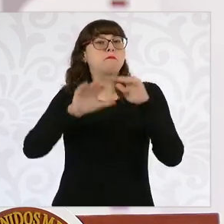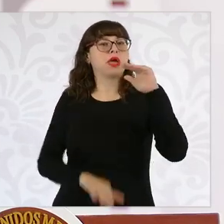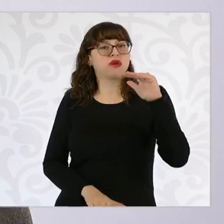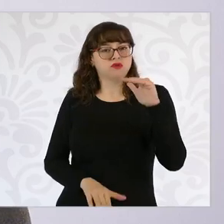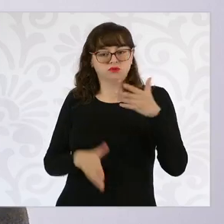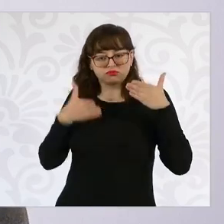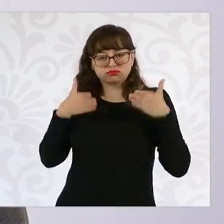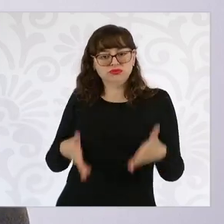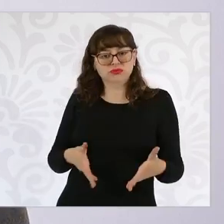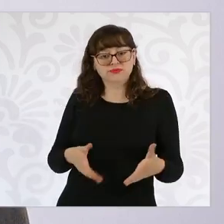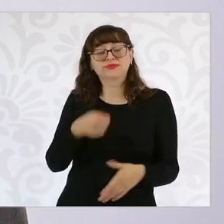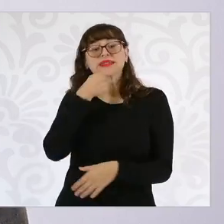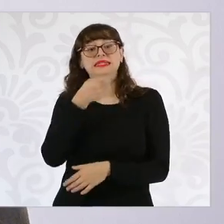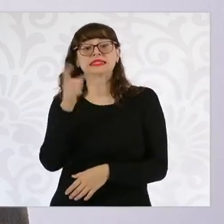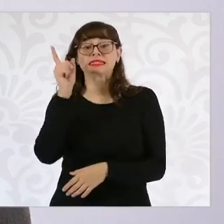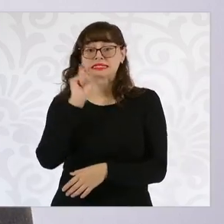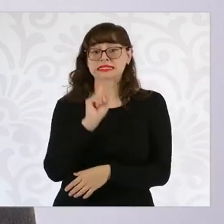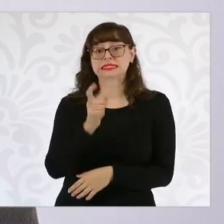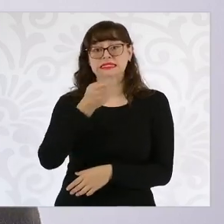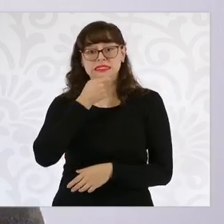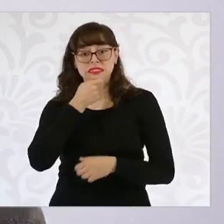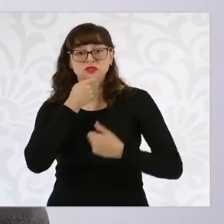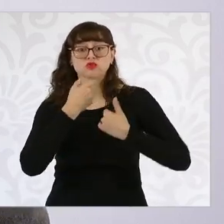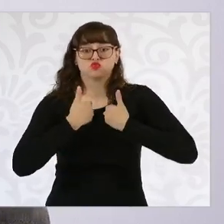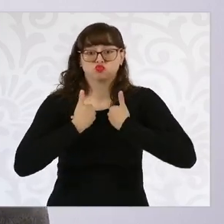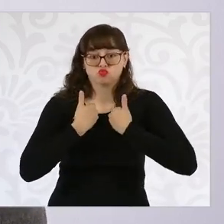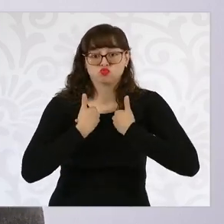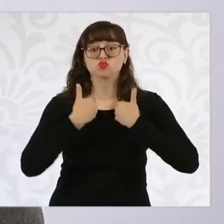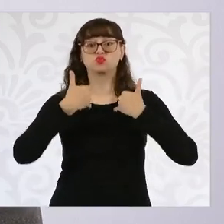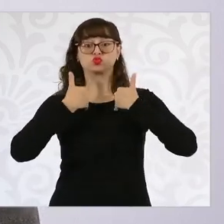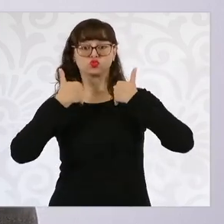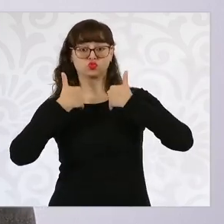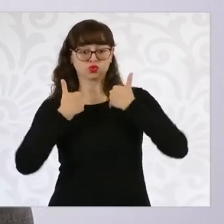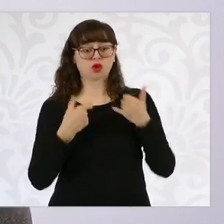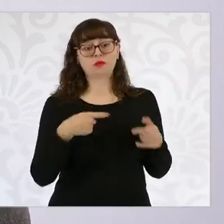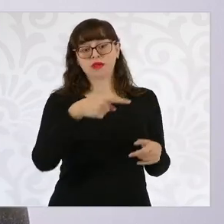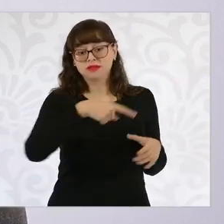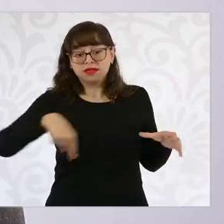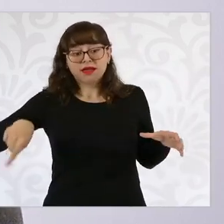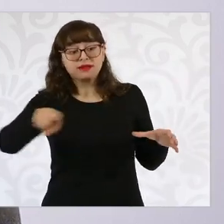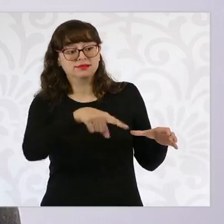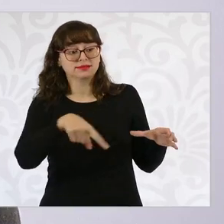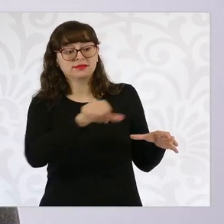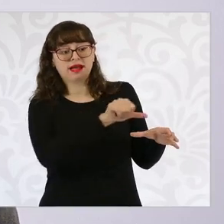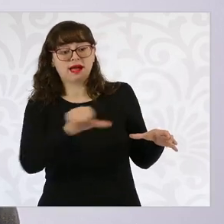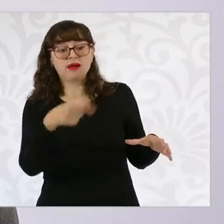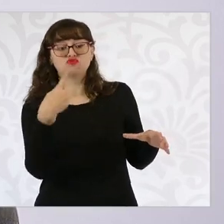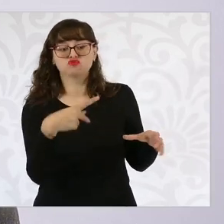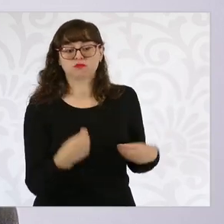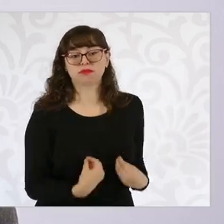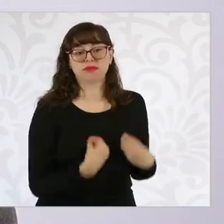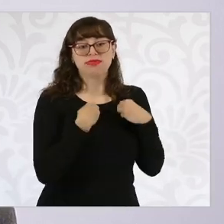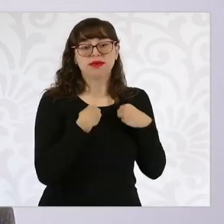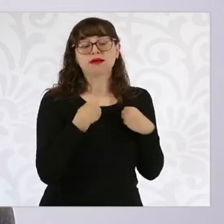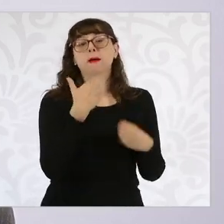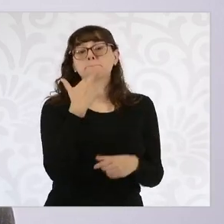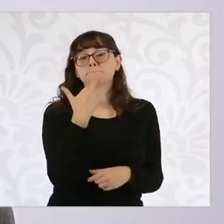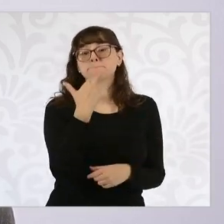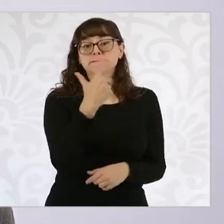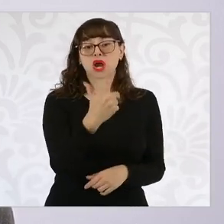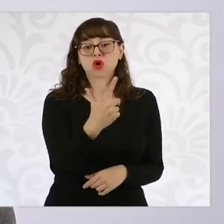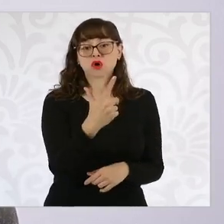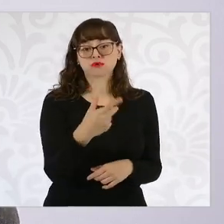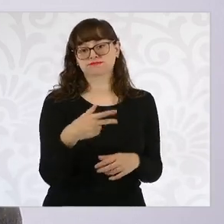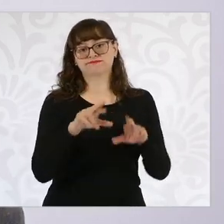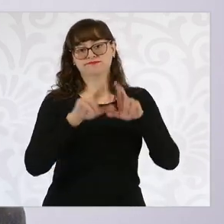porque las niñas, los niños, los adolescentes y los jóvenes tendrán la oportunidad de una vida mejor si esta